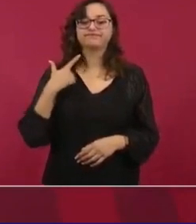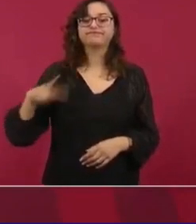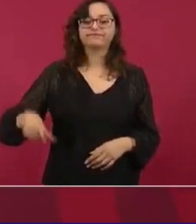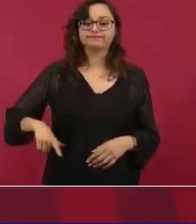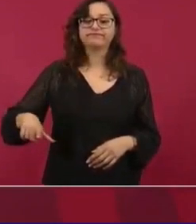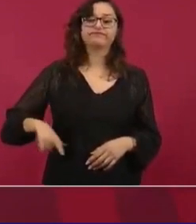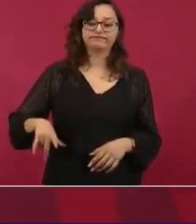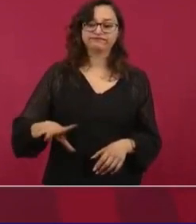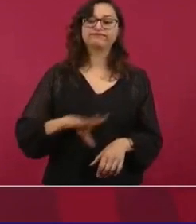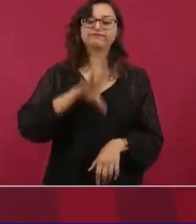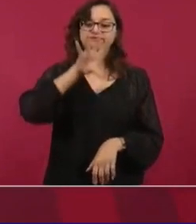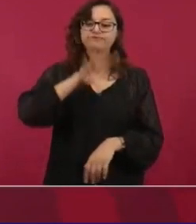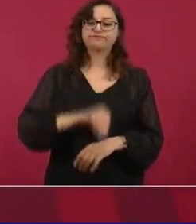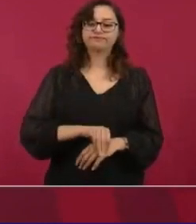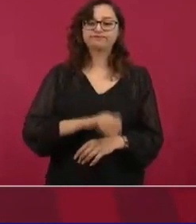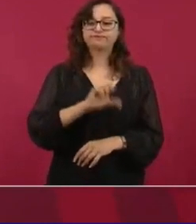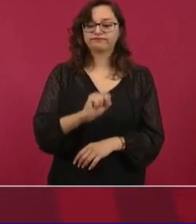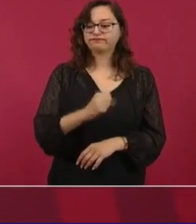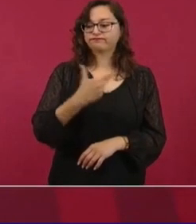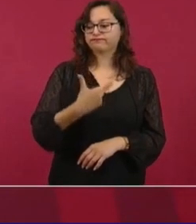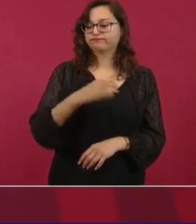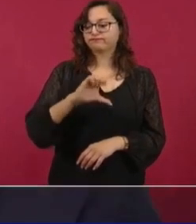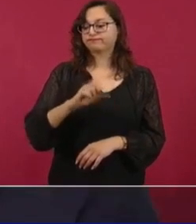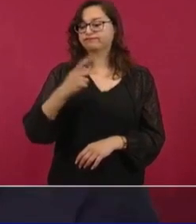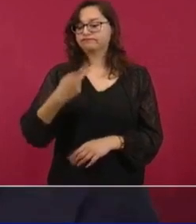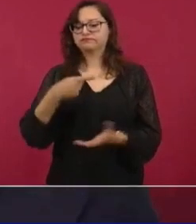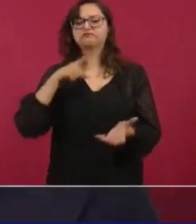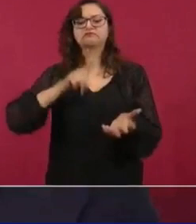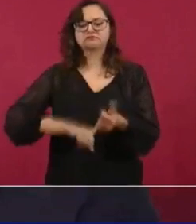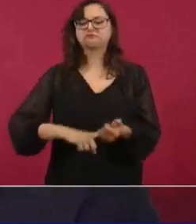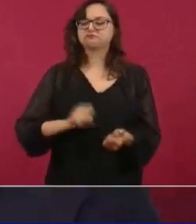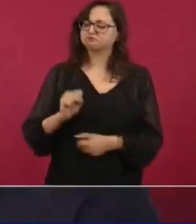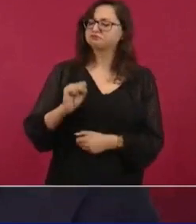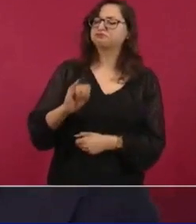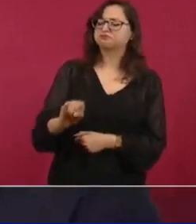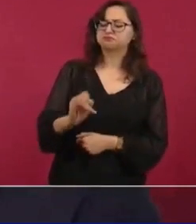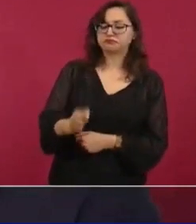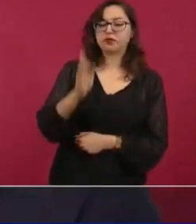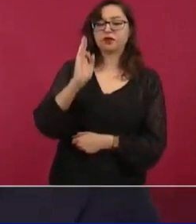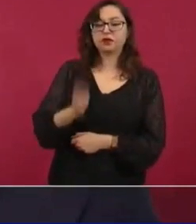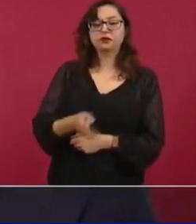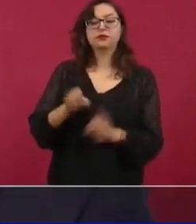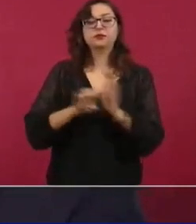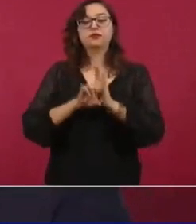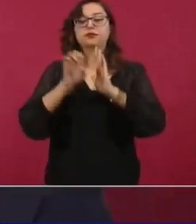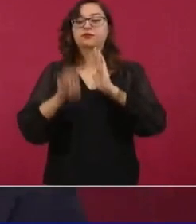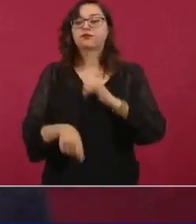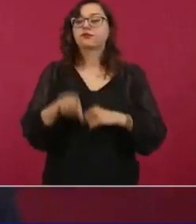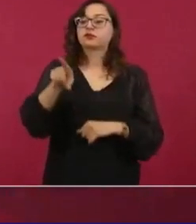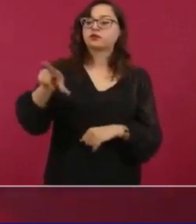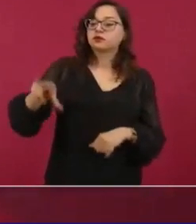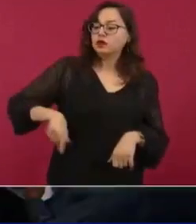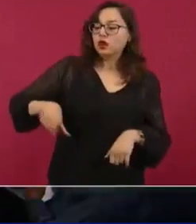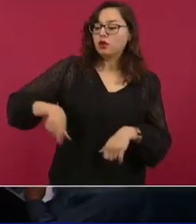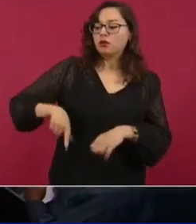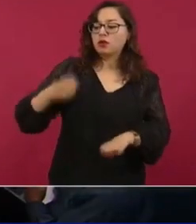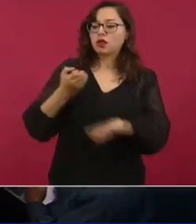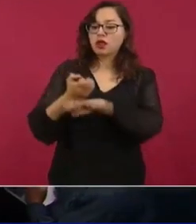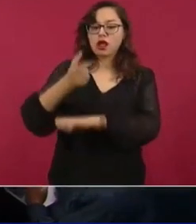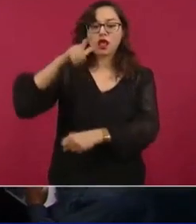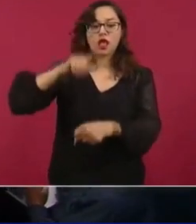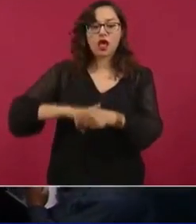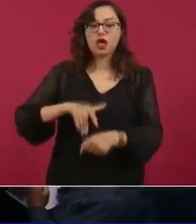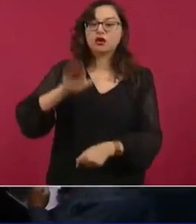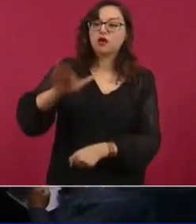estaba permitido. Le decían a un gobierno estatal, si contratas